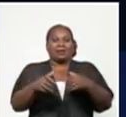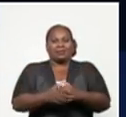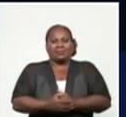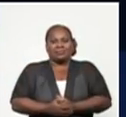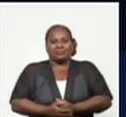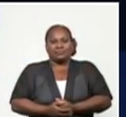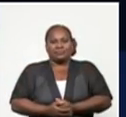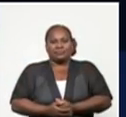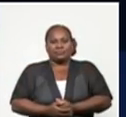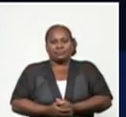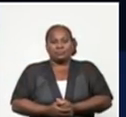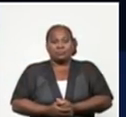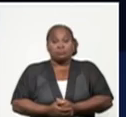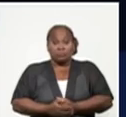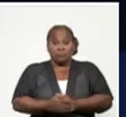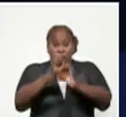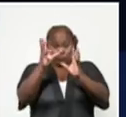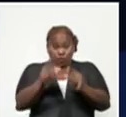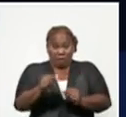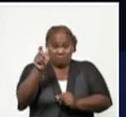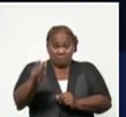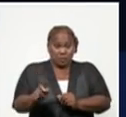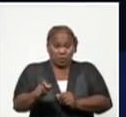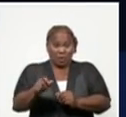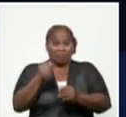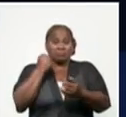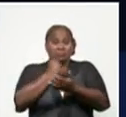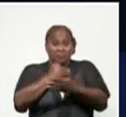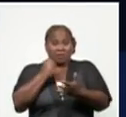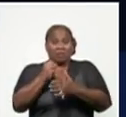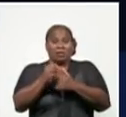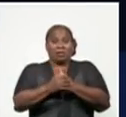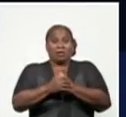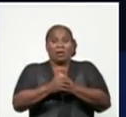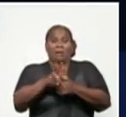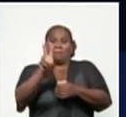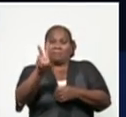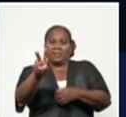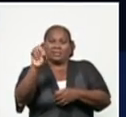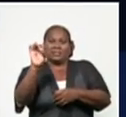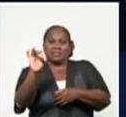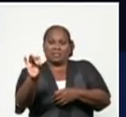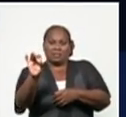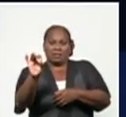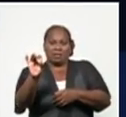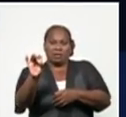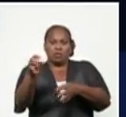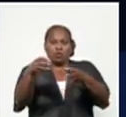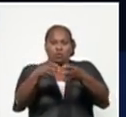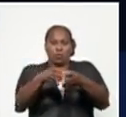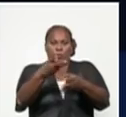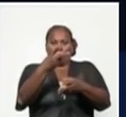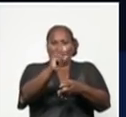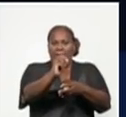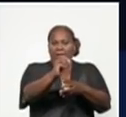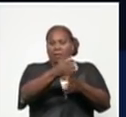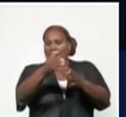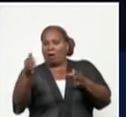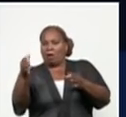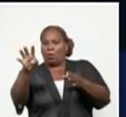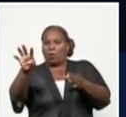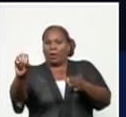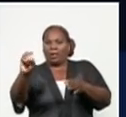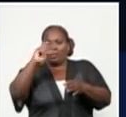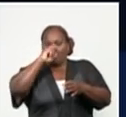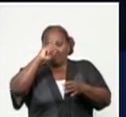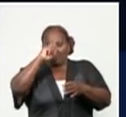Del total de casos diagnosticados, 27 están en el grupo de 20 a 40 años de edad,